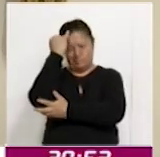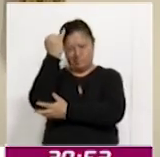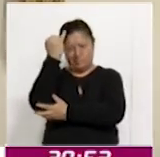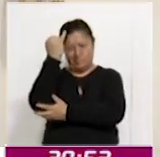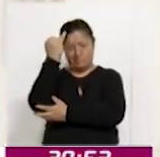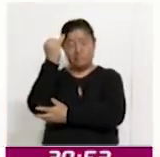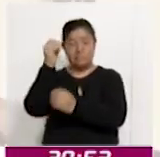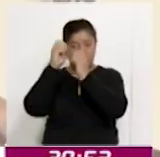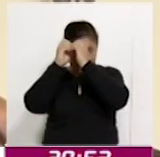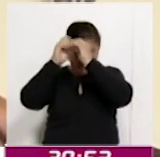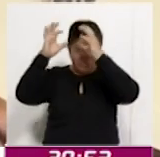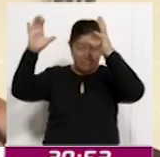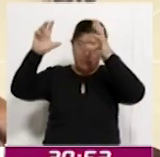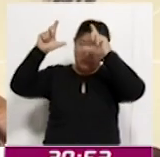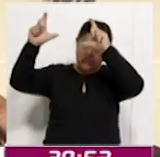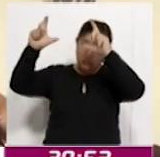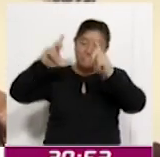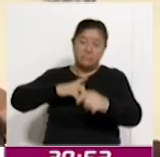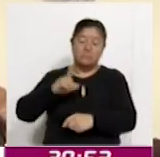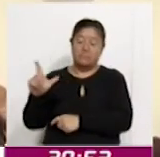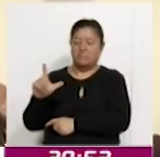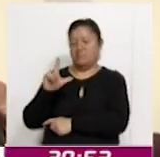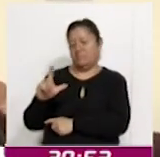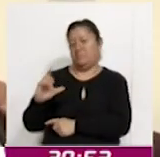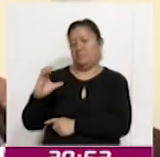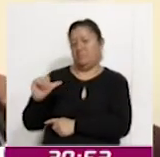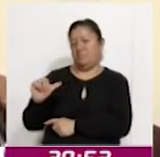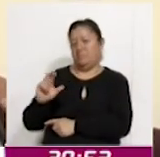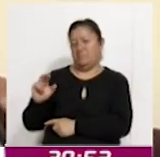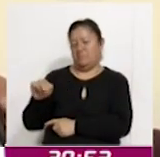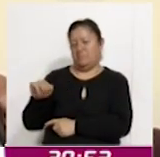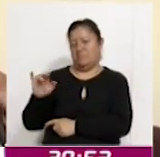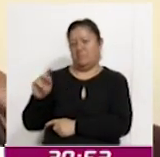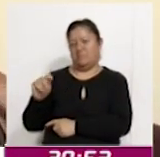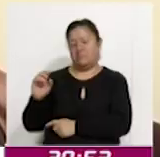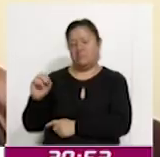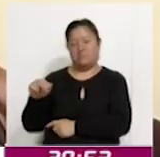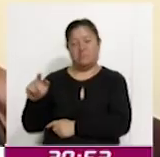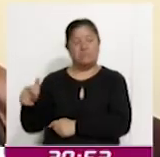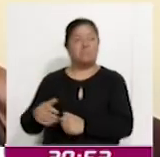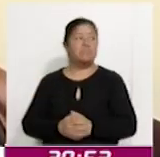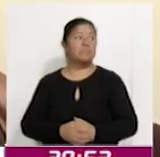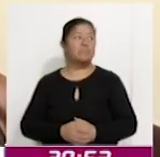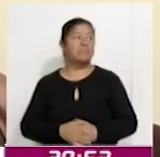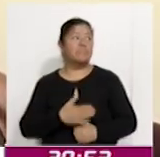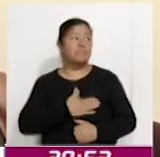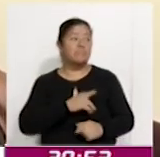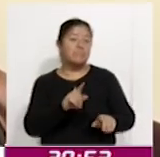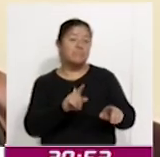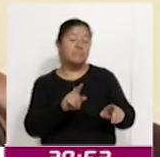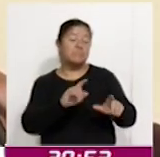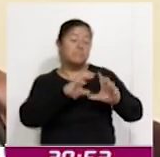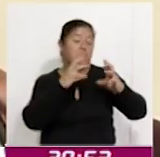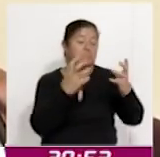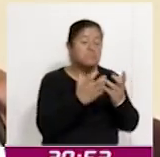de Leonora Carrington. Mi mundo es como el mundo onírico, el mundo de la muerte, ¿no? ¿A qué pasaría?